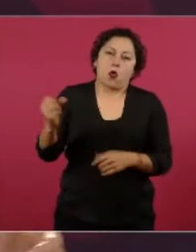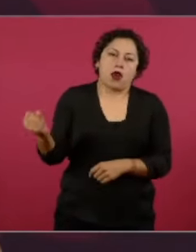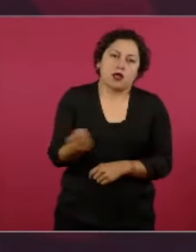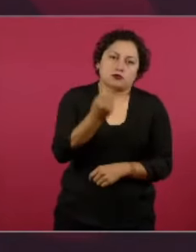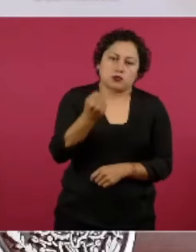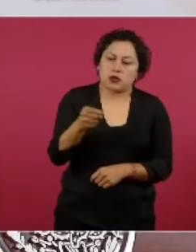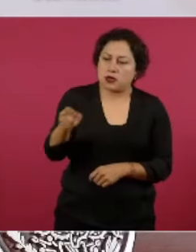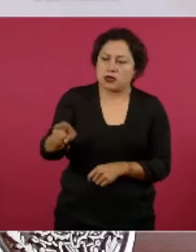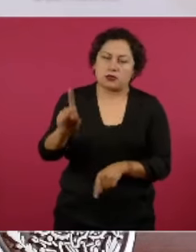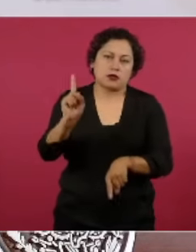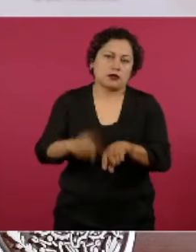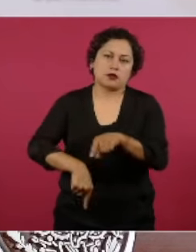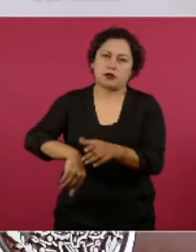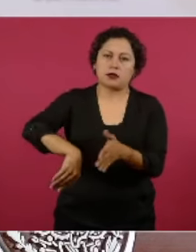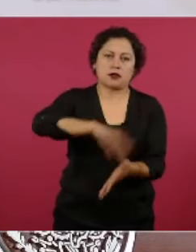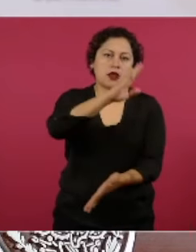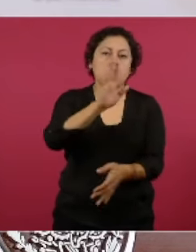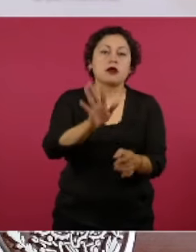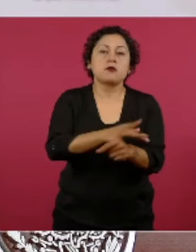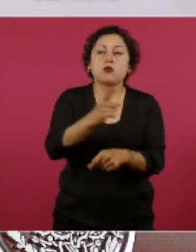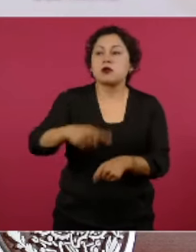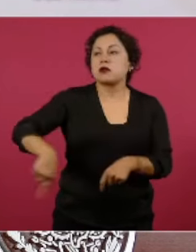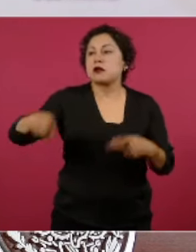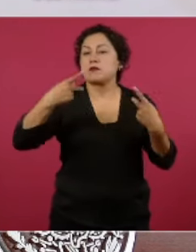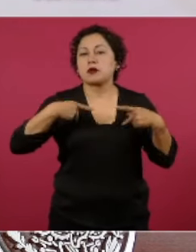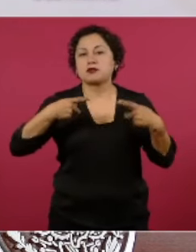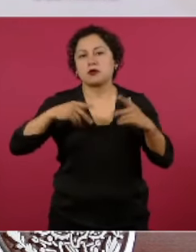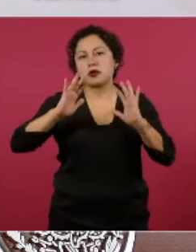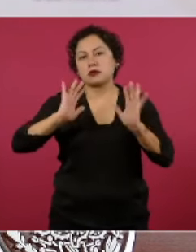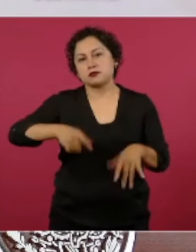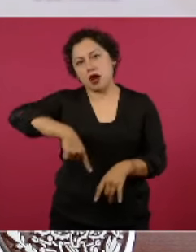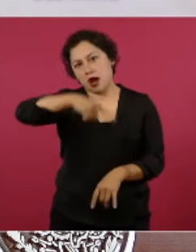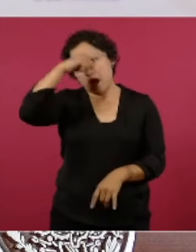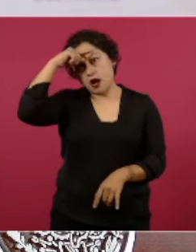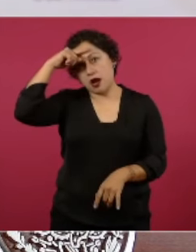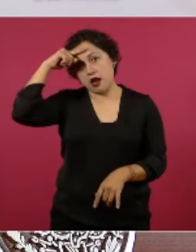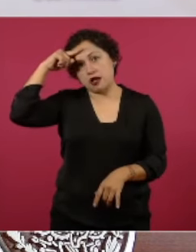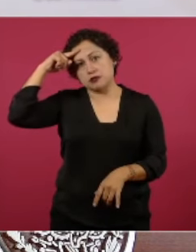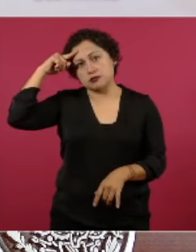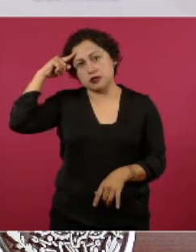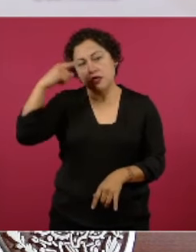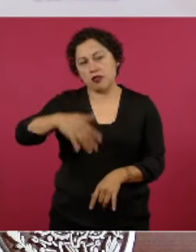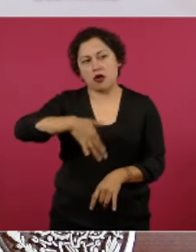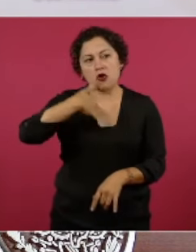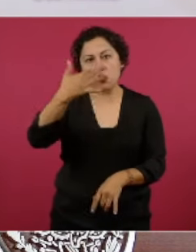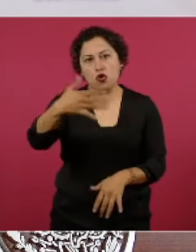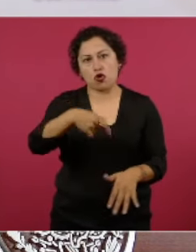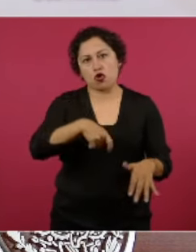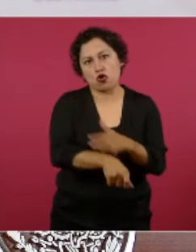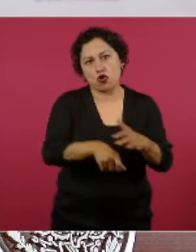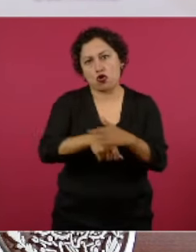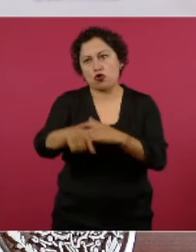no quiere más corrupción de jueces y de magistrados y de ministros.